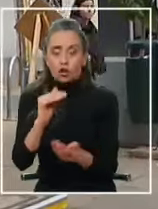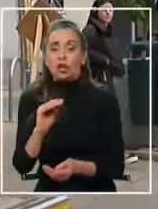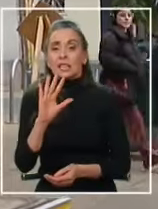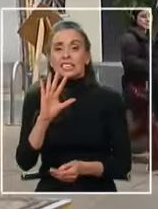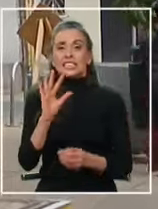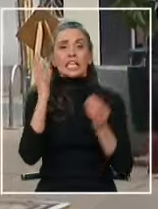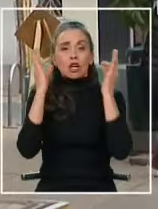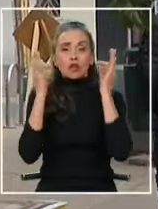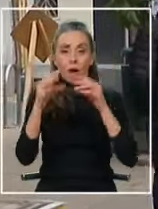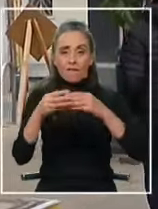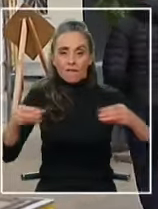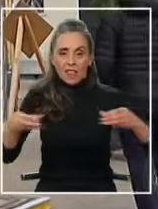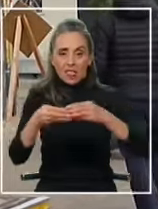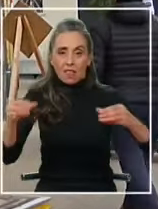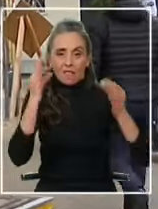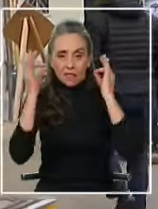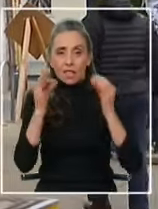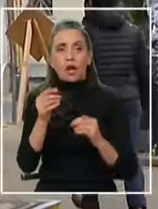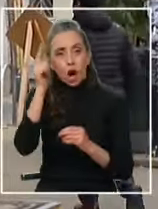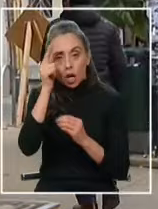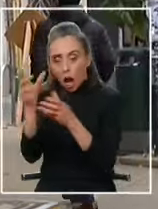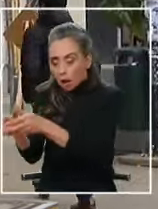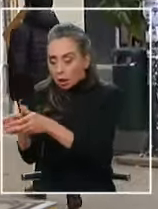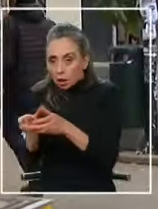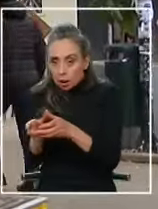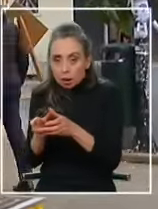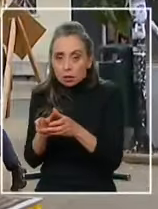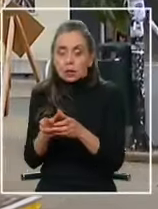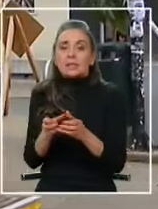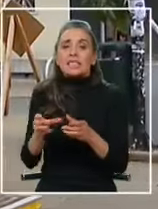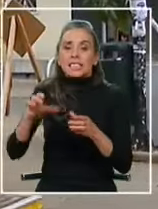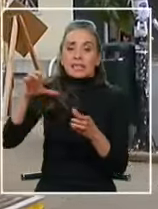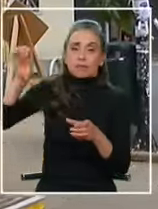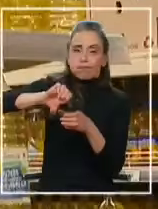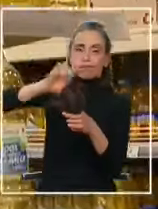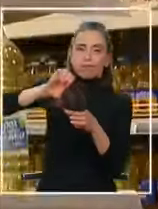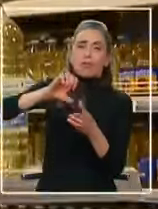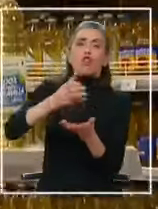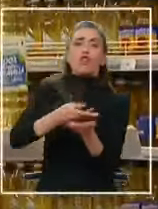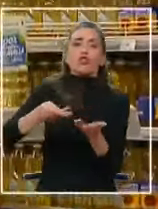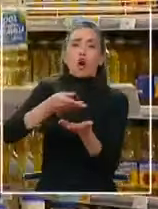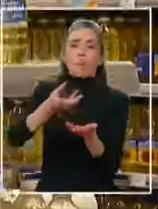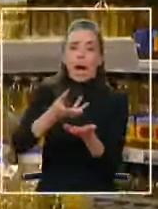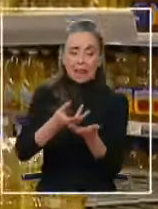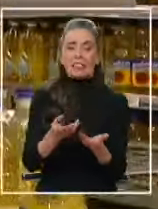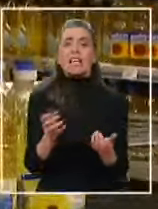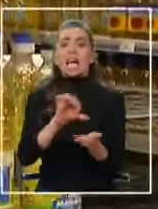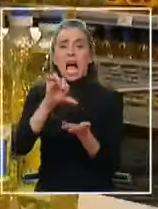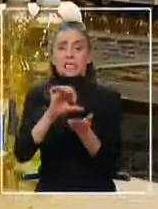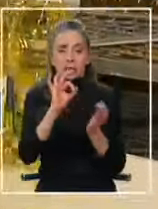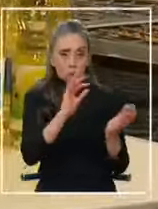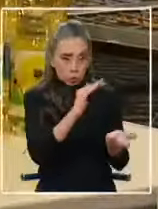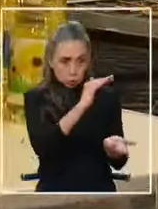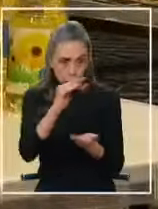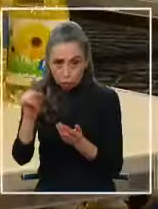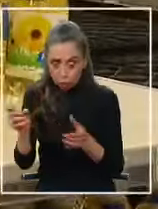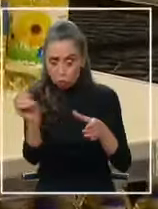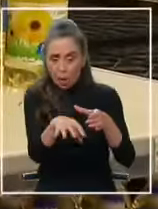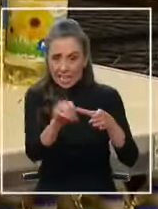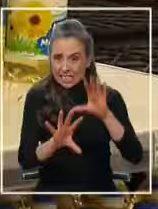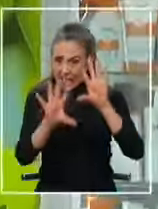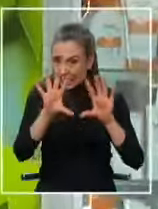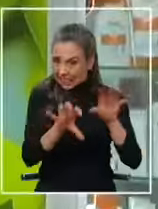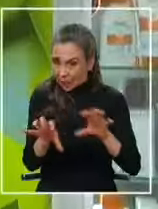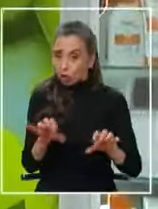cinco fideos la carne las salsas de tomate el aceite ¿Más de 15 productos? Sí, de todas